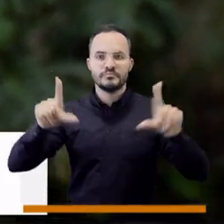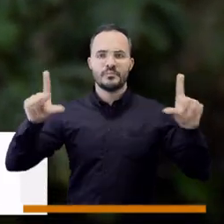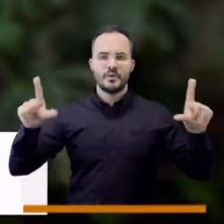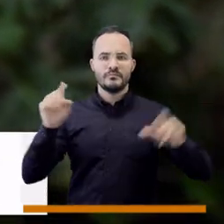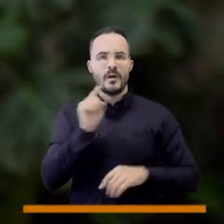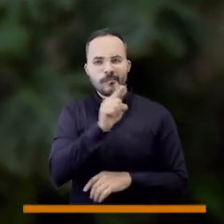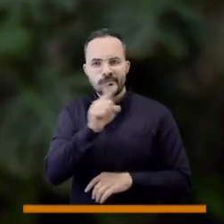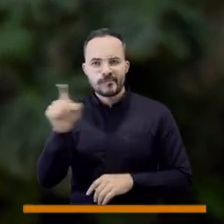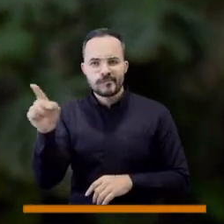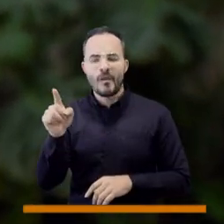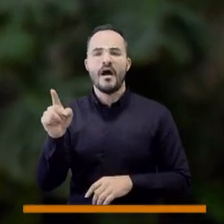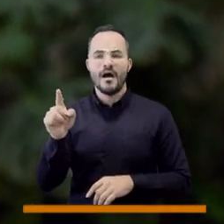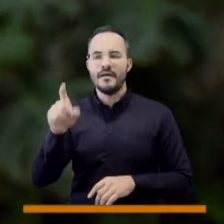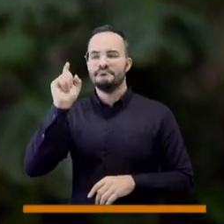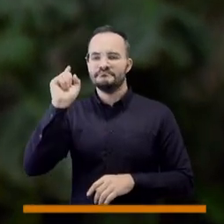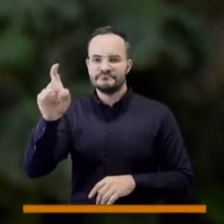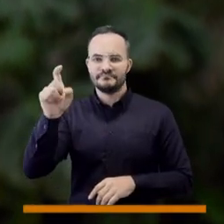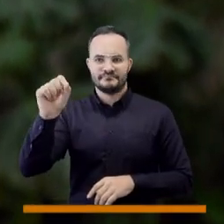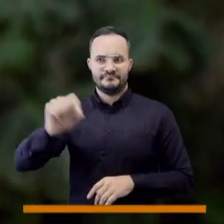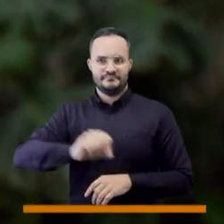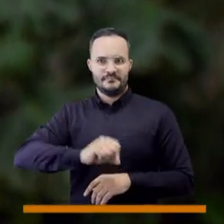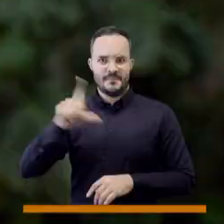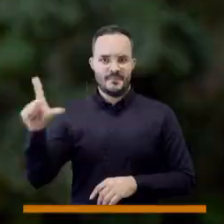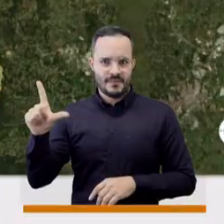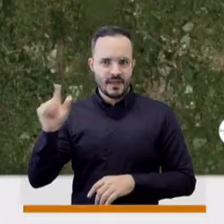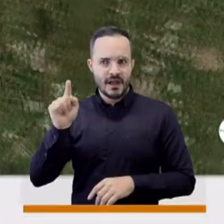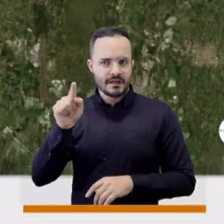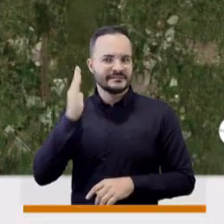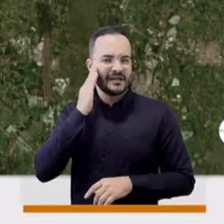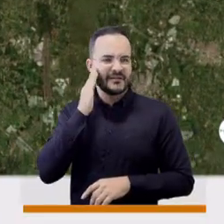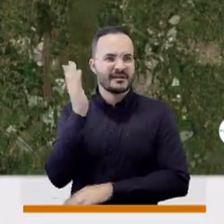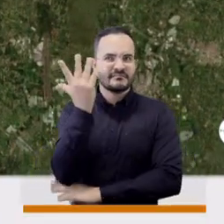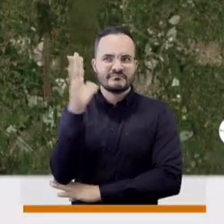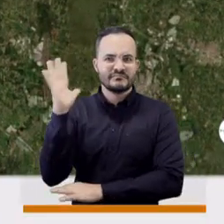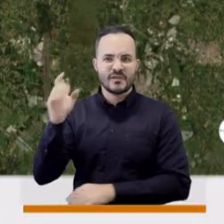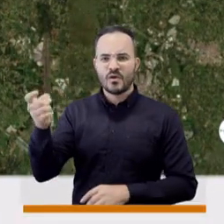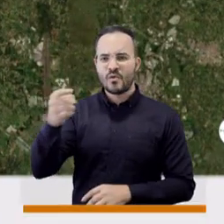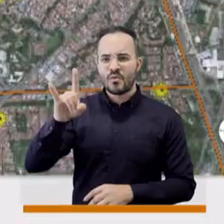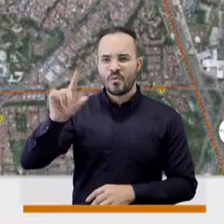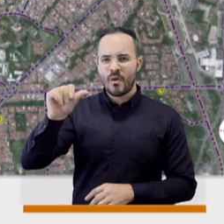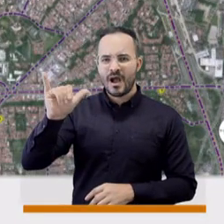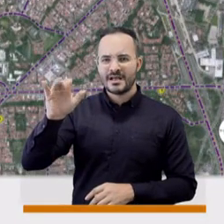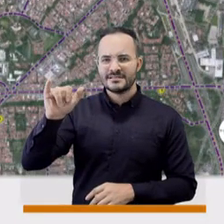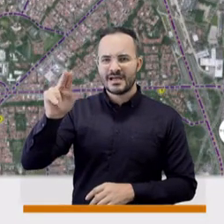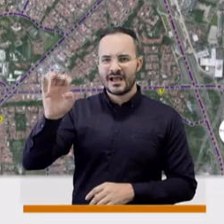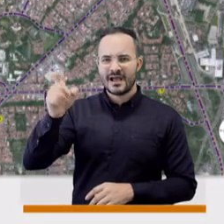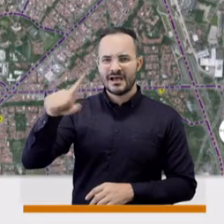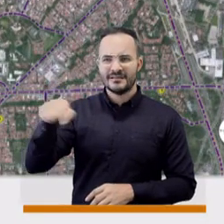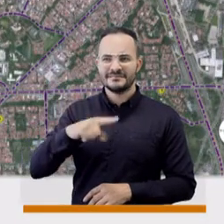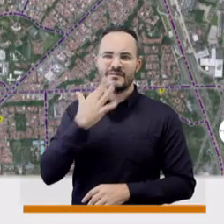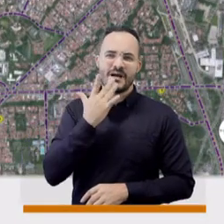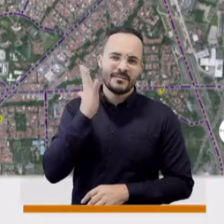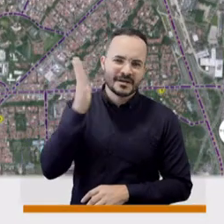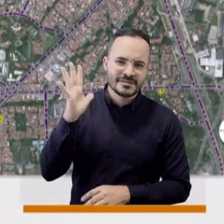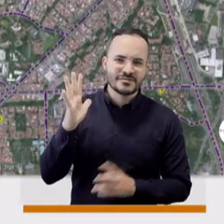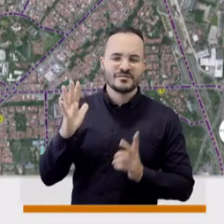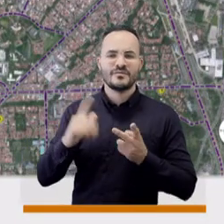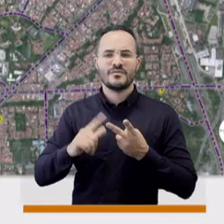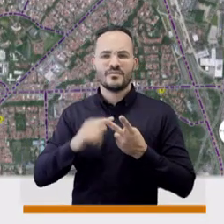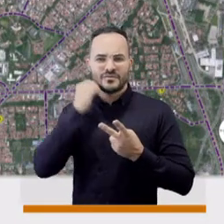aparece la plataforma esta para poder consultar los guayacanes y adicionalmente puede